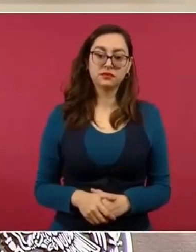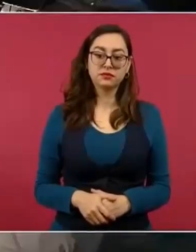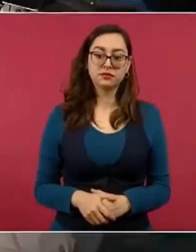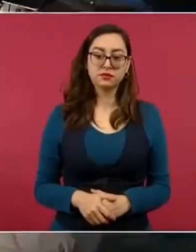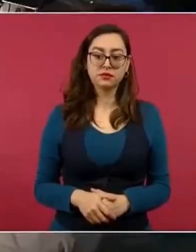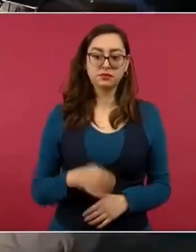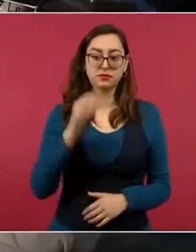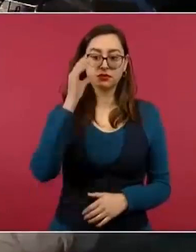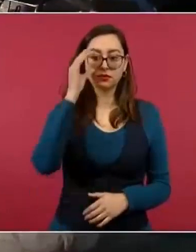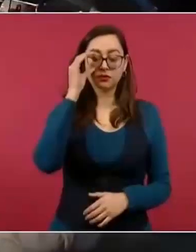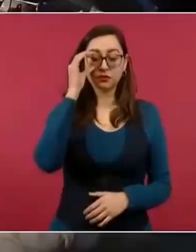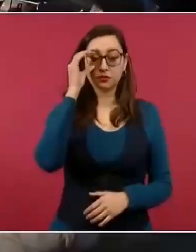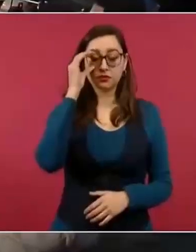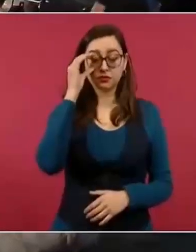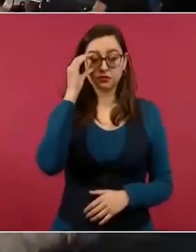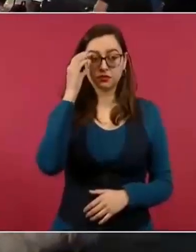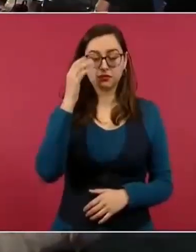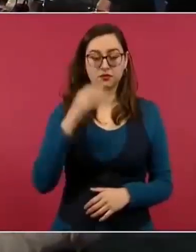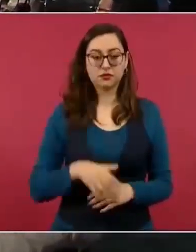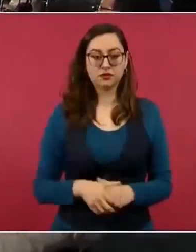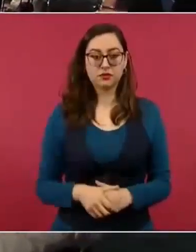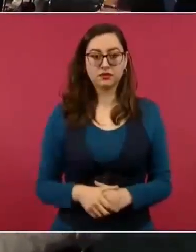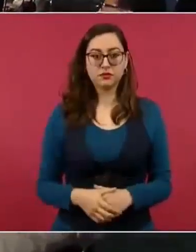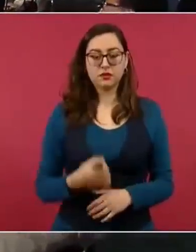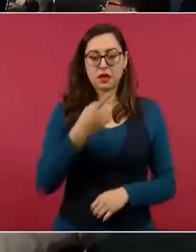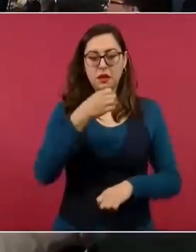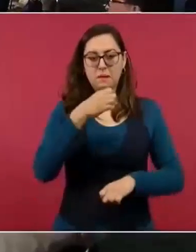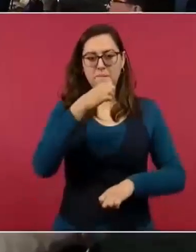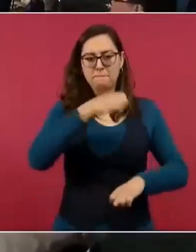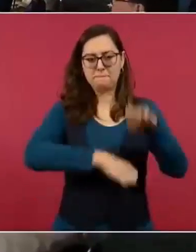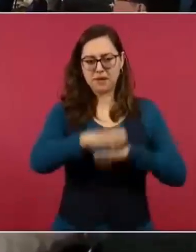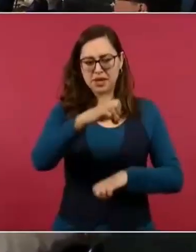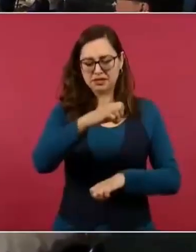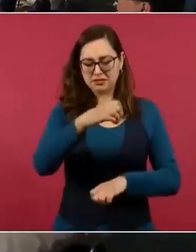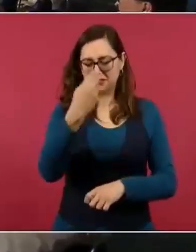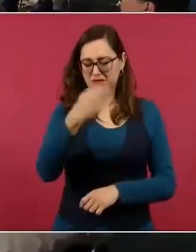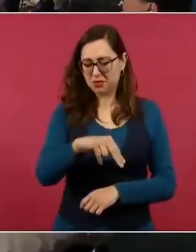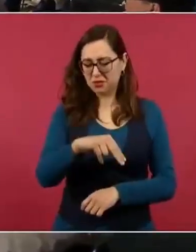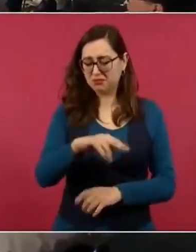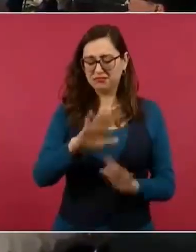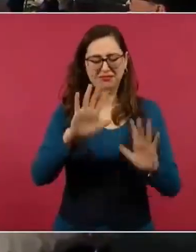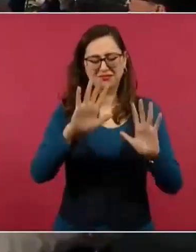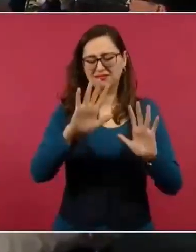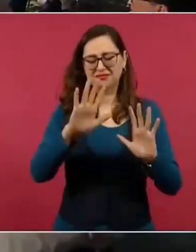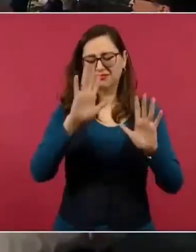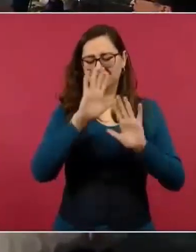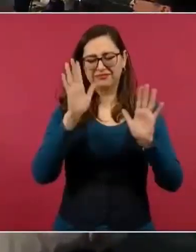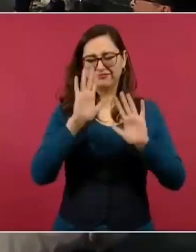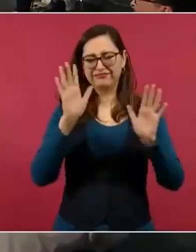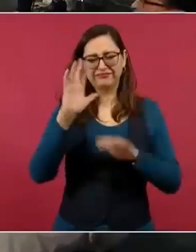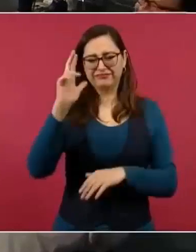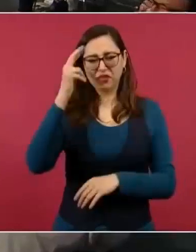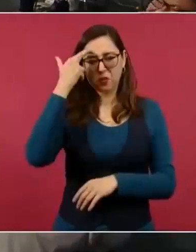que tampoco me acuerdo ni me interesa saberlo,